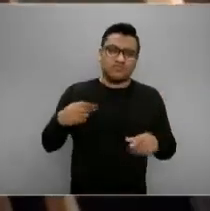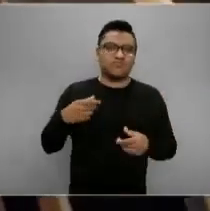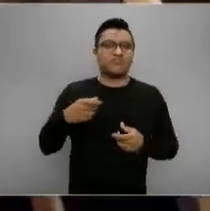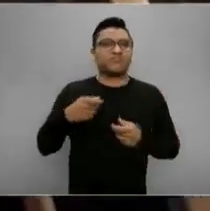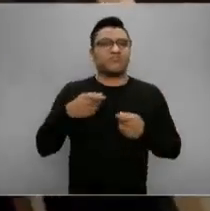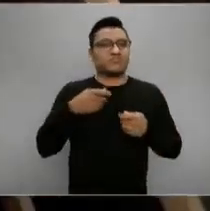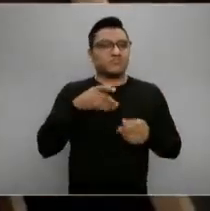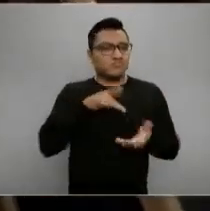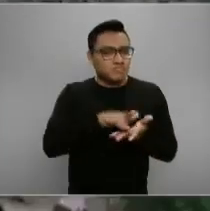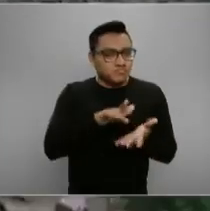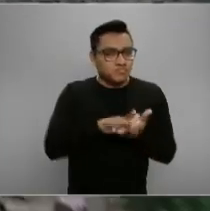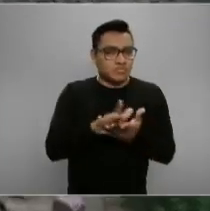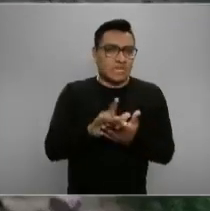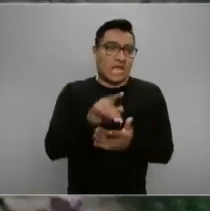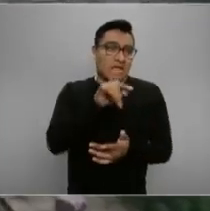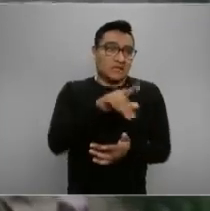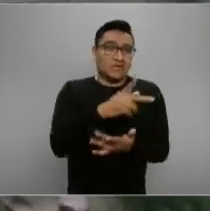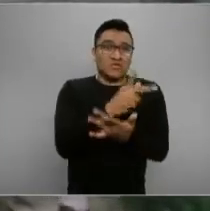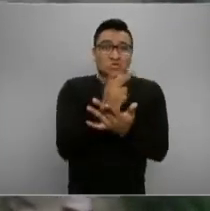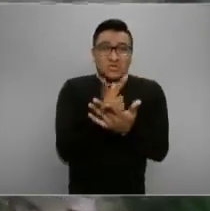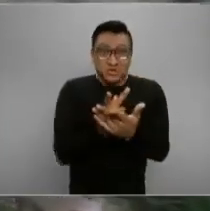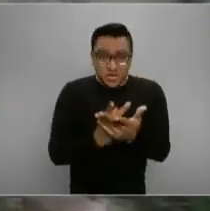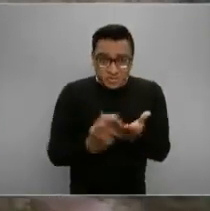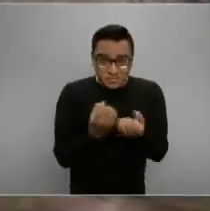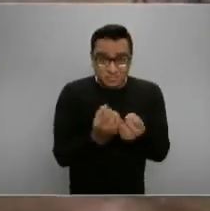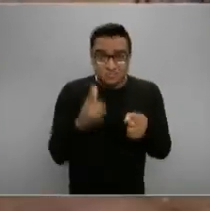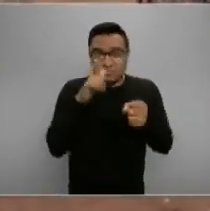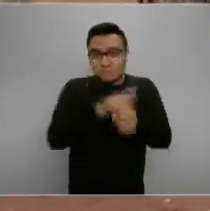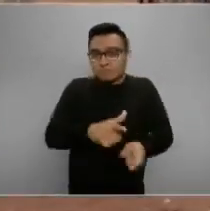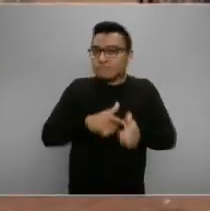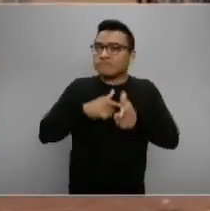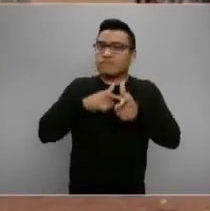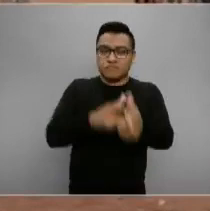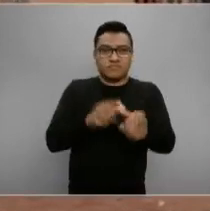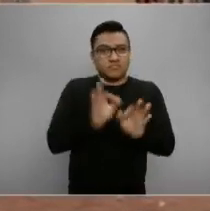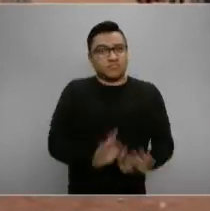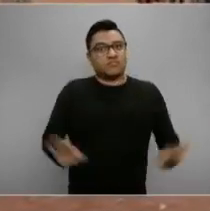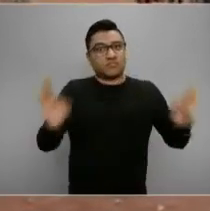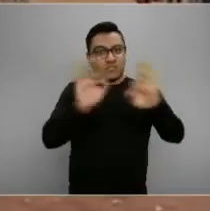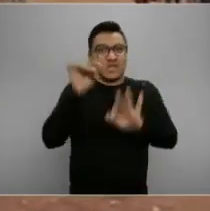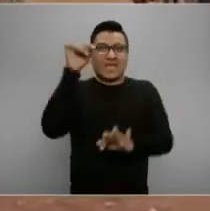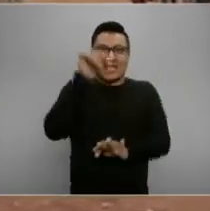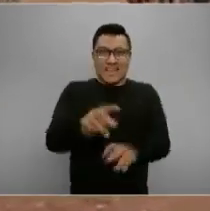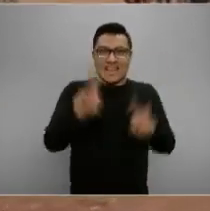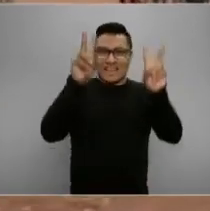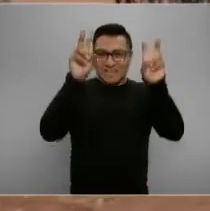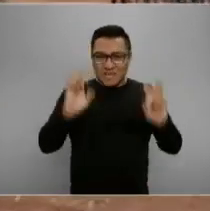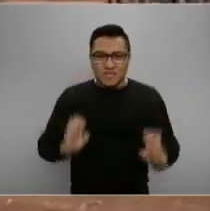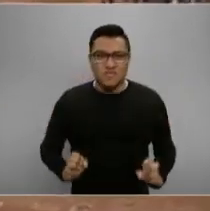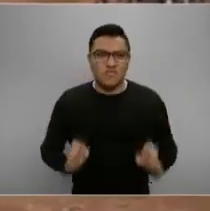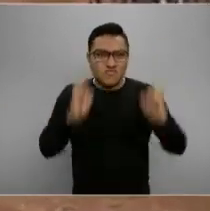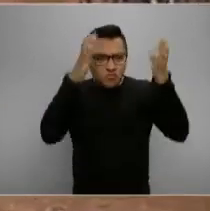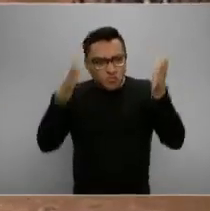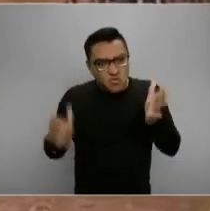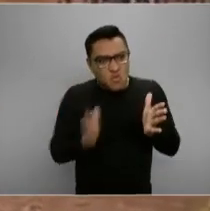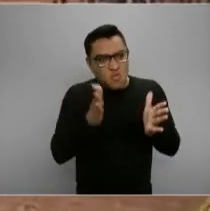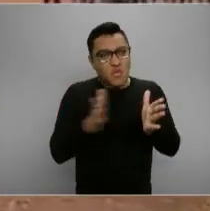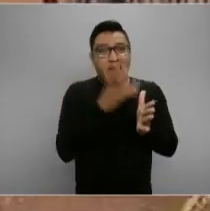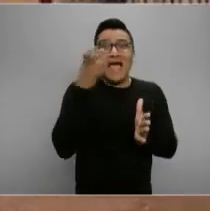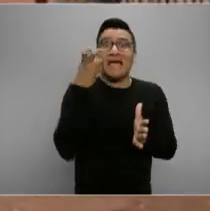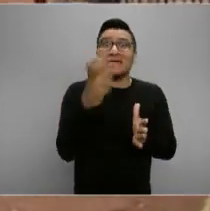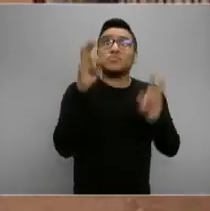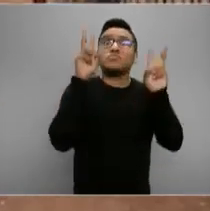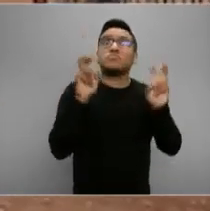los programas continúan y que la reactivación económica en materia de construcción, en este caso en obra pública, es un elemento